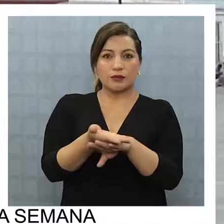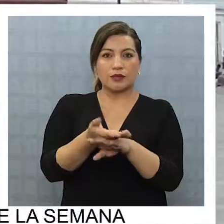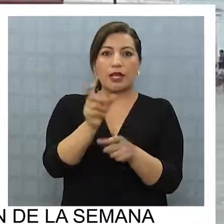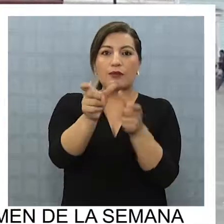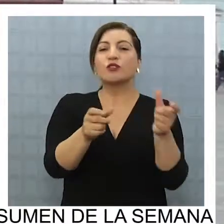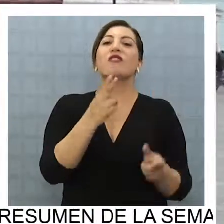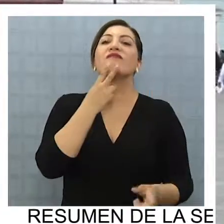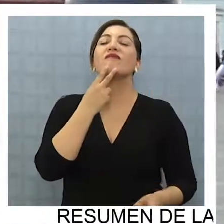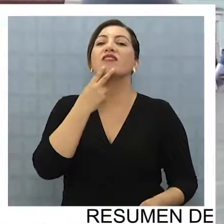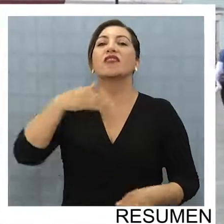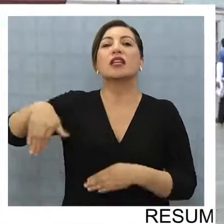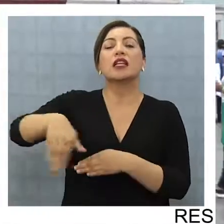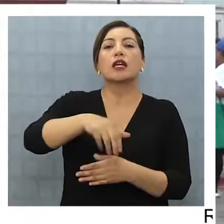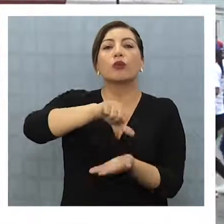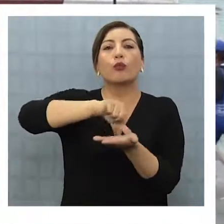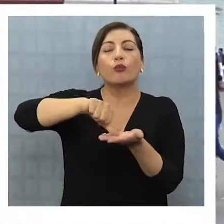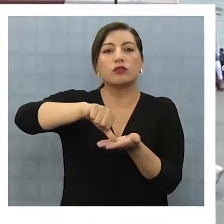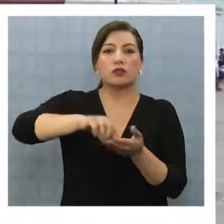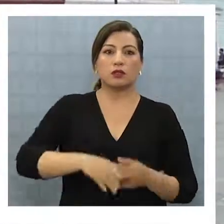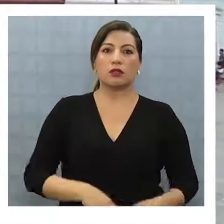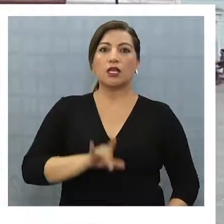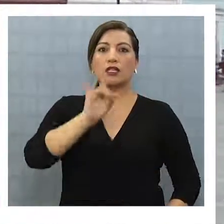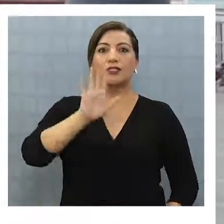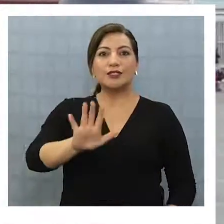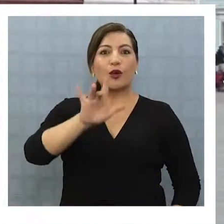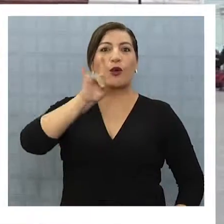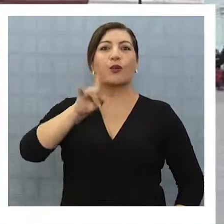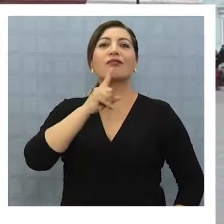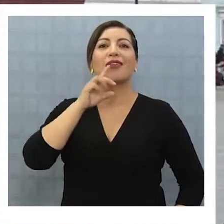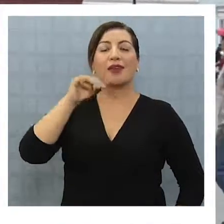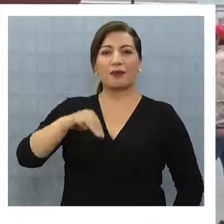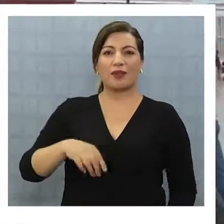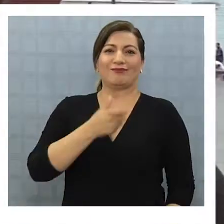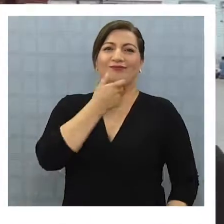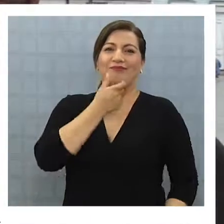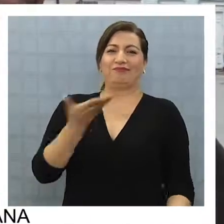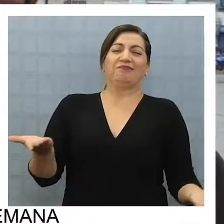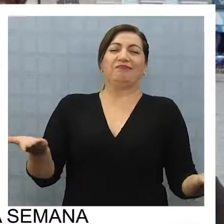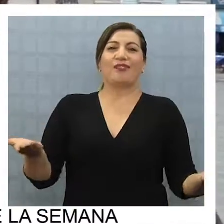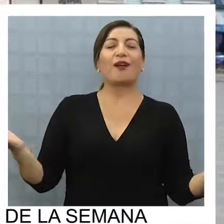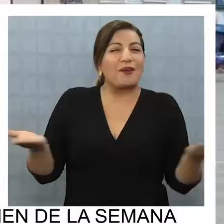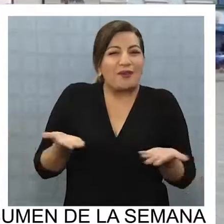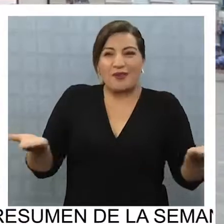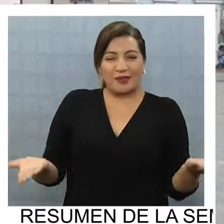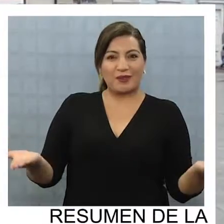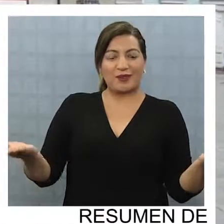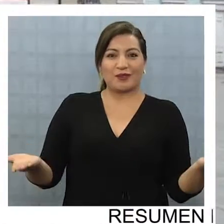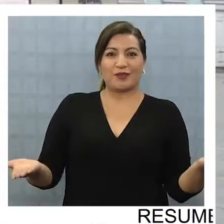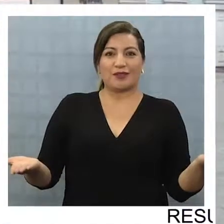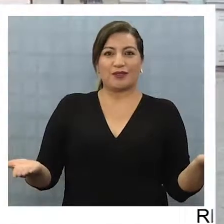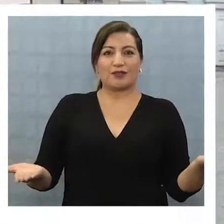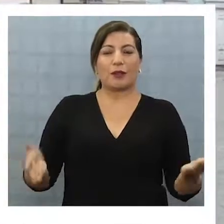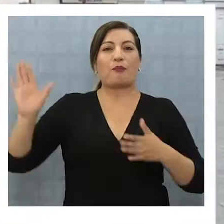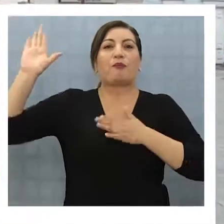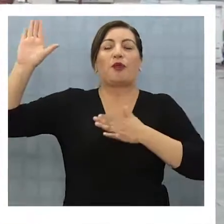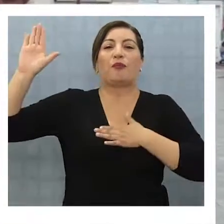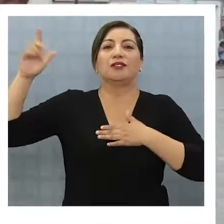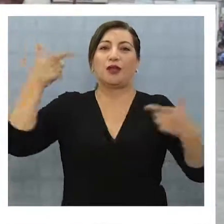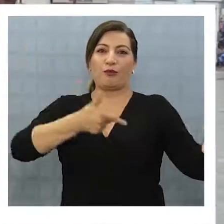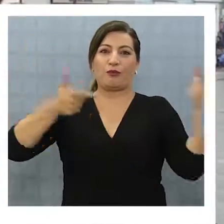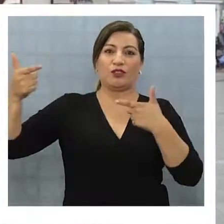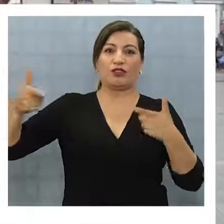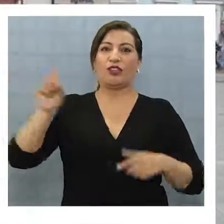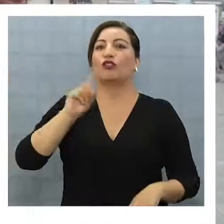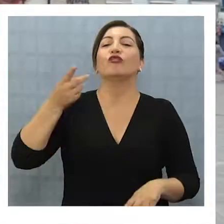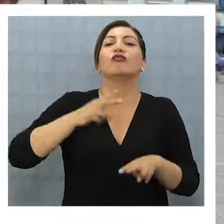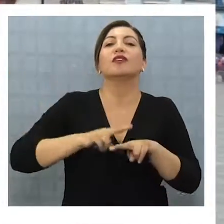la gente que vive en situación de calle a multarlo. Con 5 UTMs. ¿Qué te parece esta...? Irrisorio. ¿Por qué? Promesas de políticos, eso no se